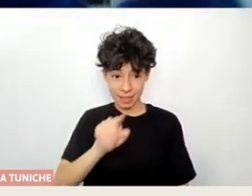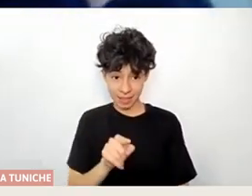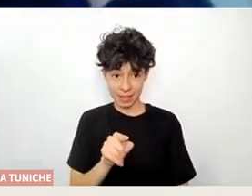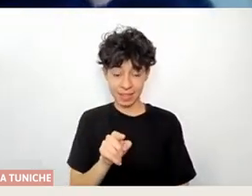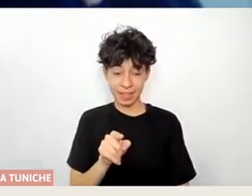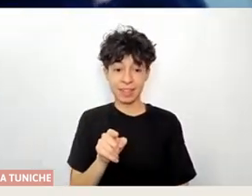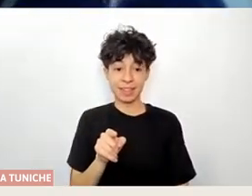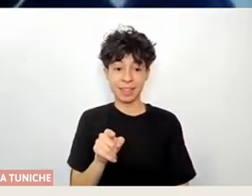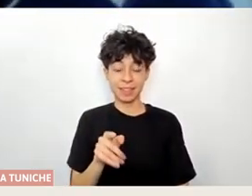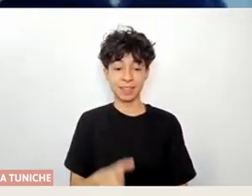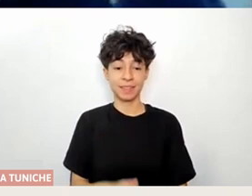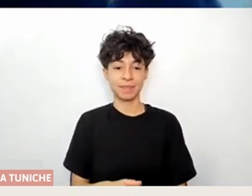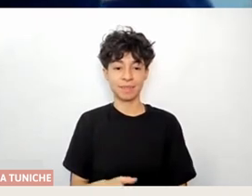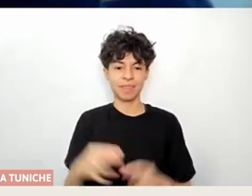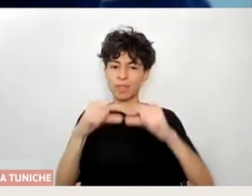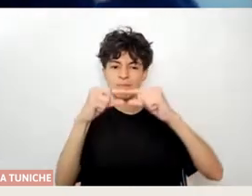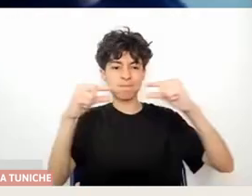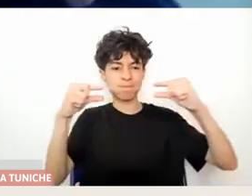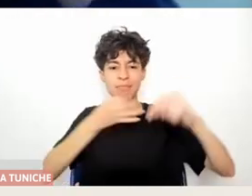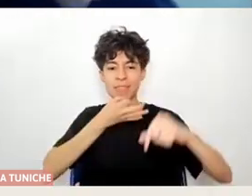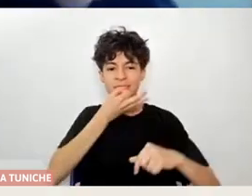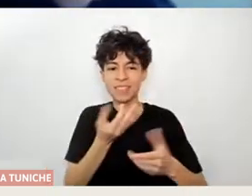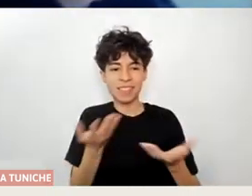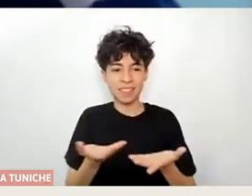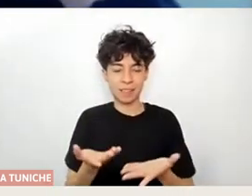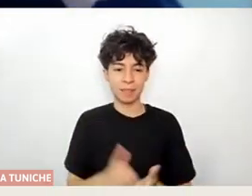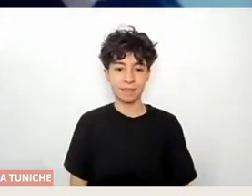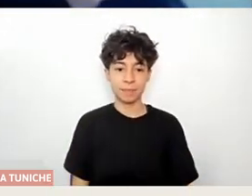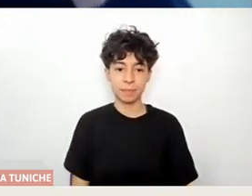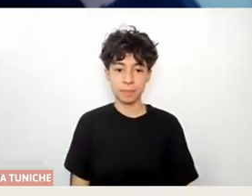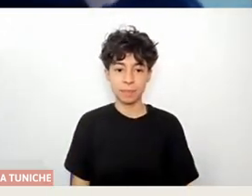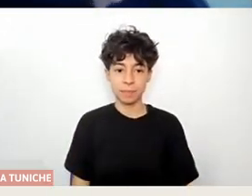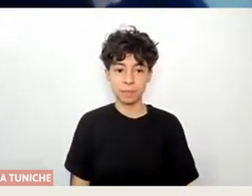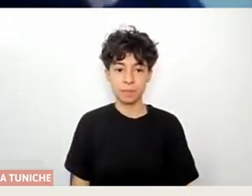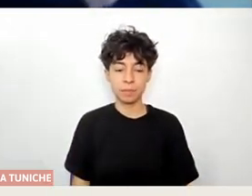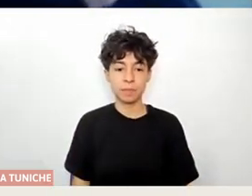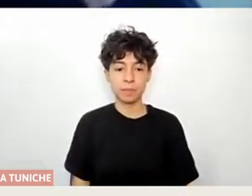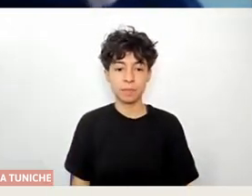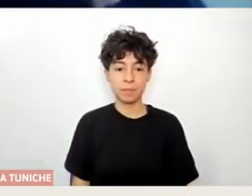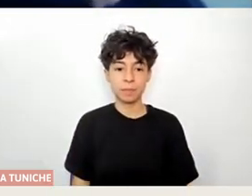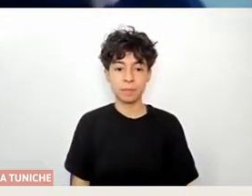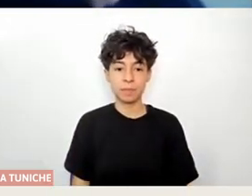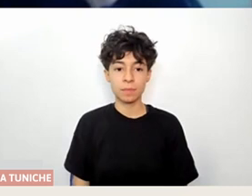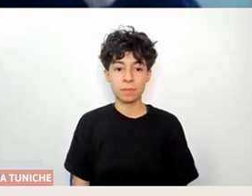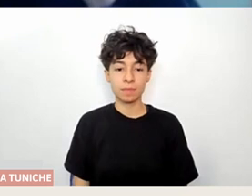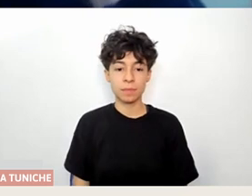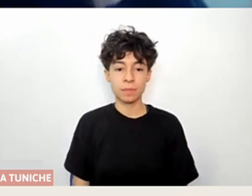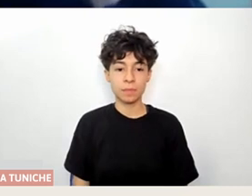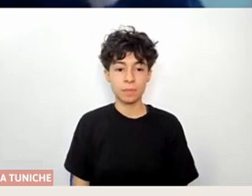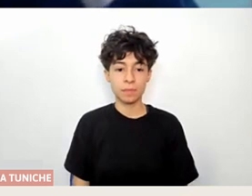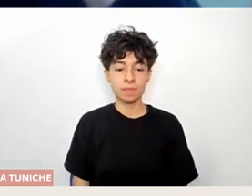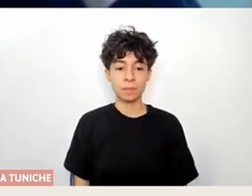en lo que estamos. Entonces ella dice esto, no vemos jamás las cosas tal cual son,